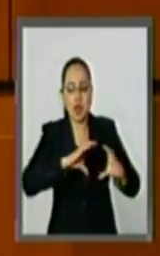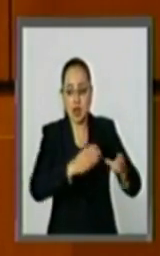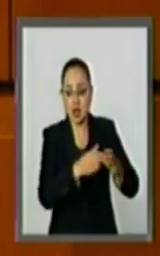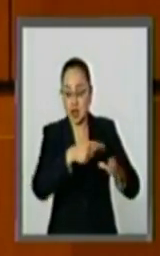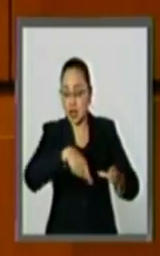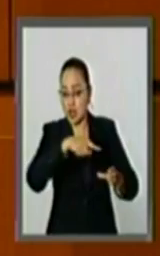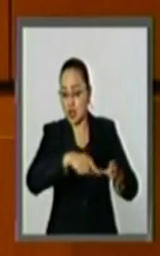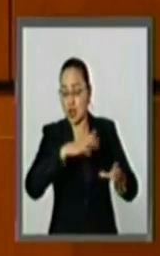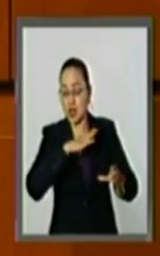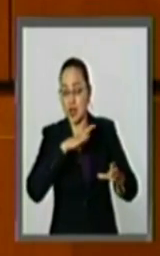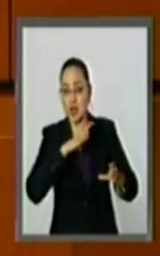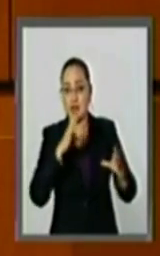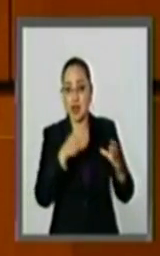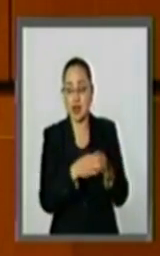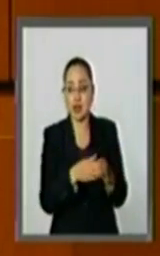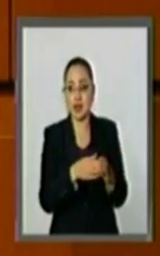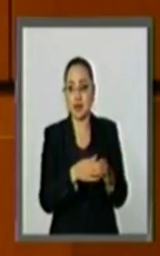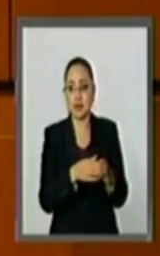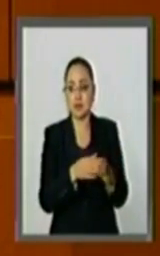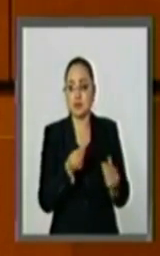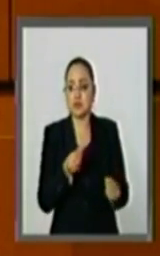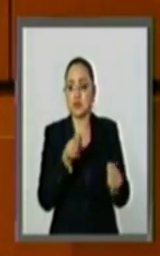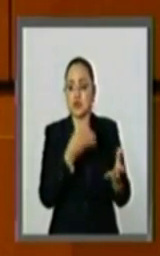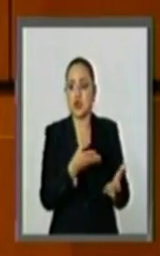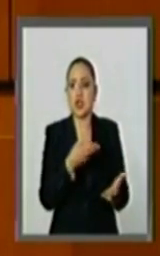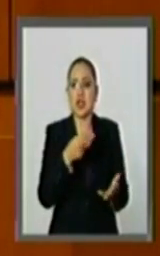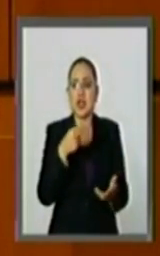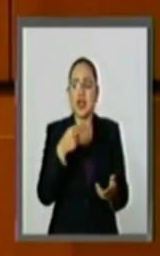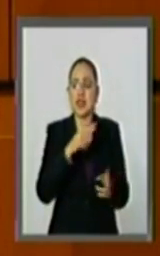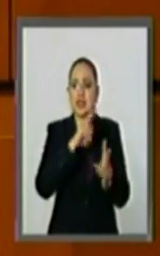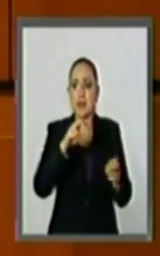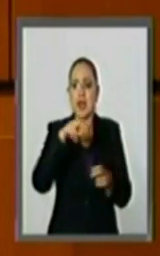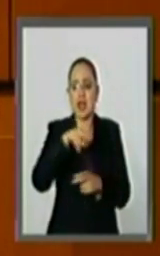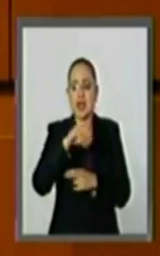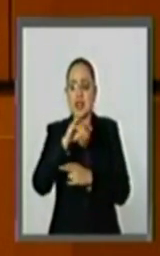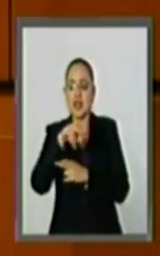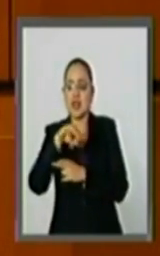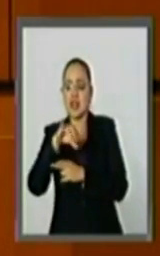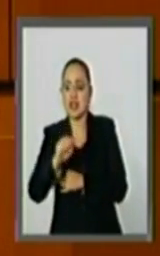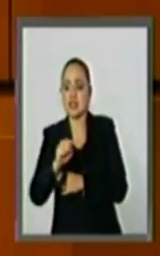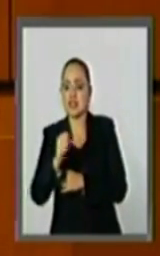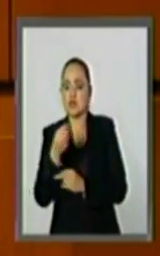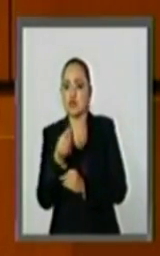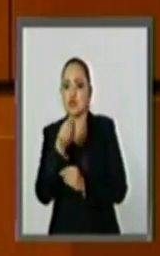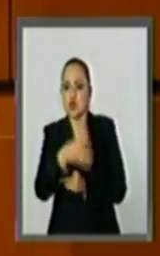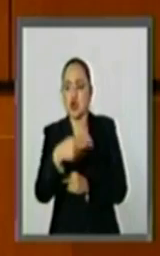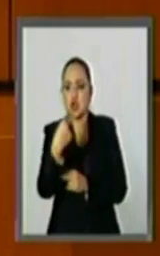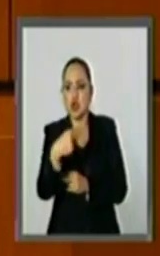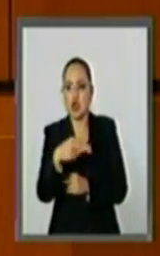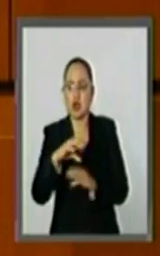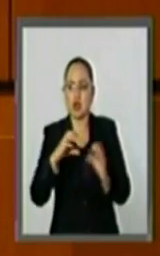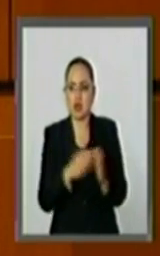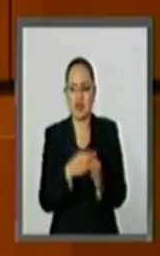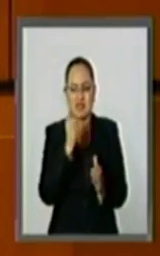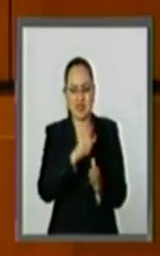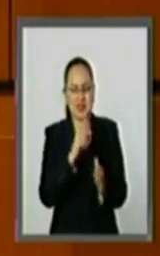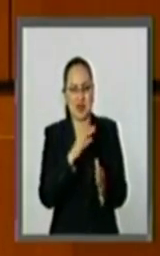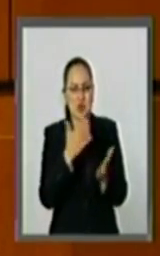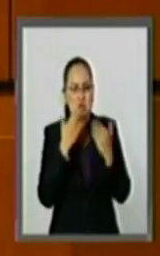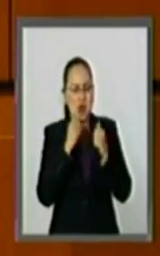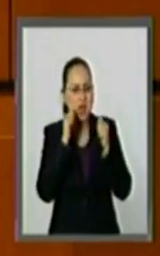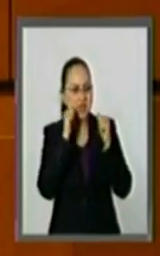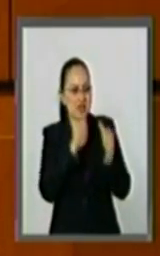les puso hasta un apodo de ninis porque es una etapa en donde no se había puesto realmente